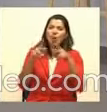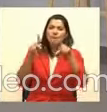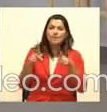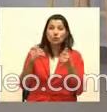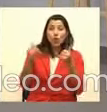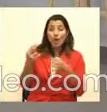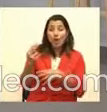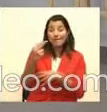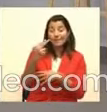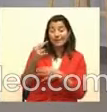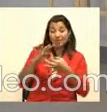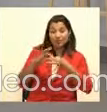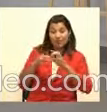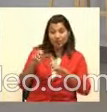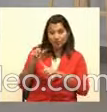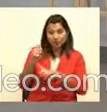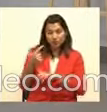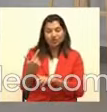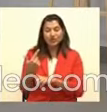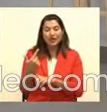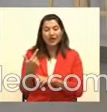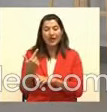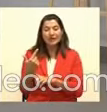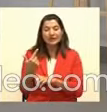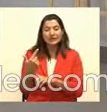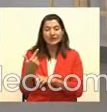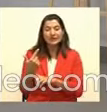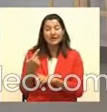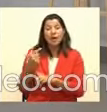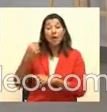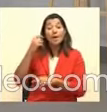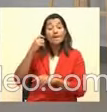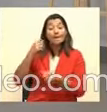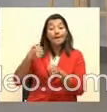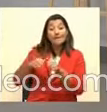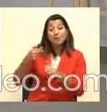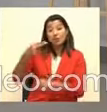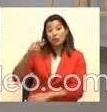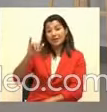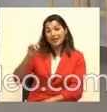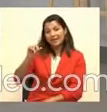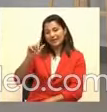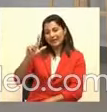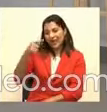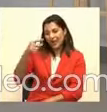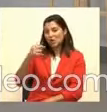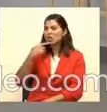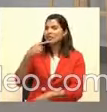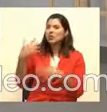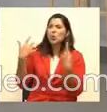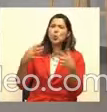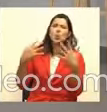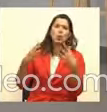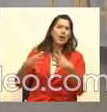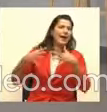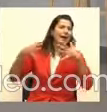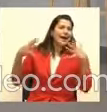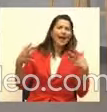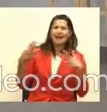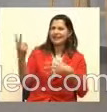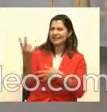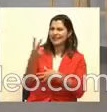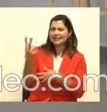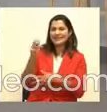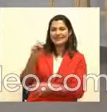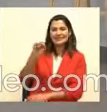siguiendo en la transmisión, Doña Laura Hidalgo nos dice, grande Silvia y Alfonso, muy cargas y sobre